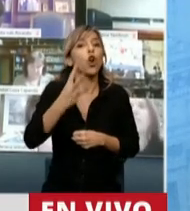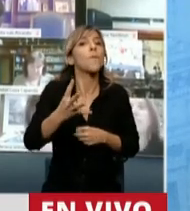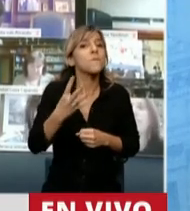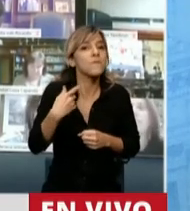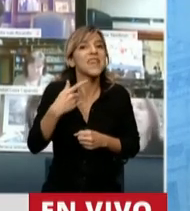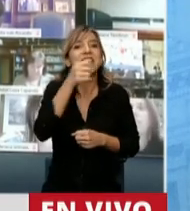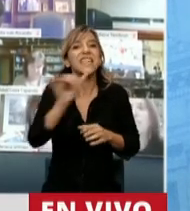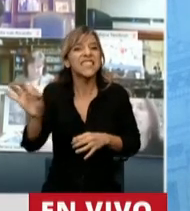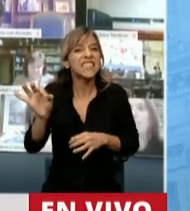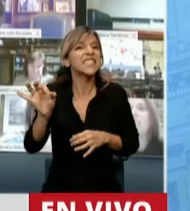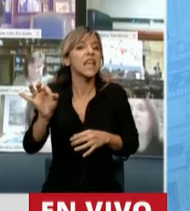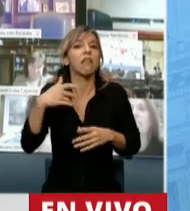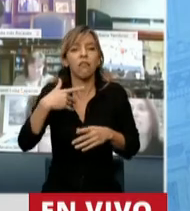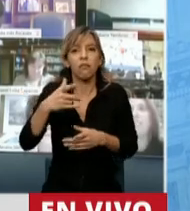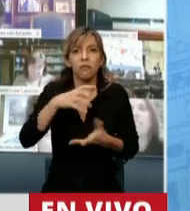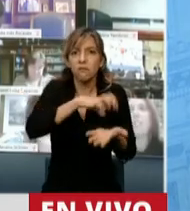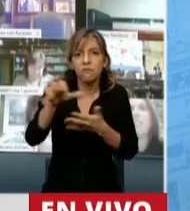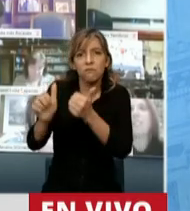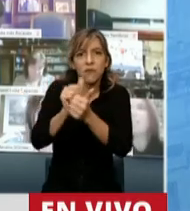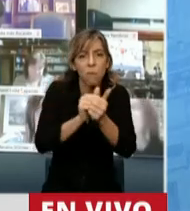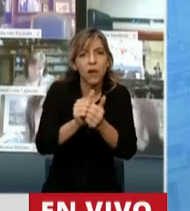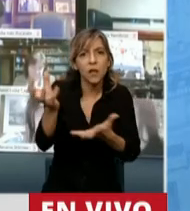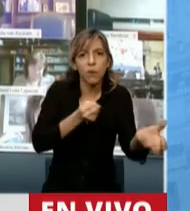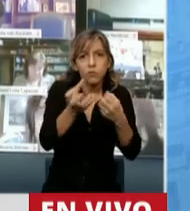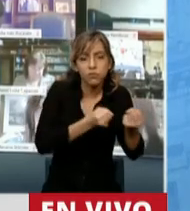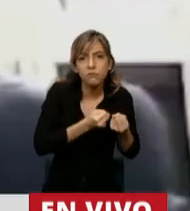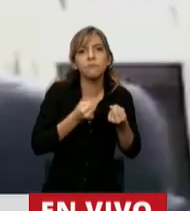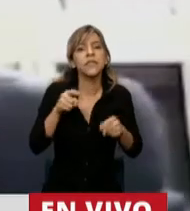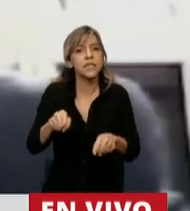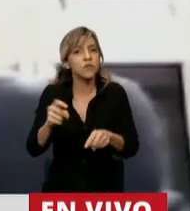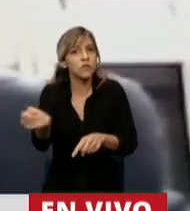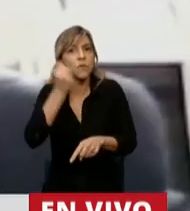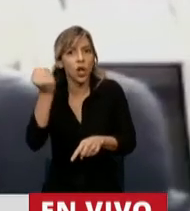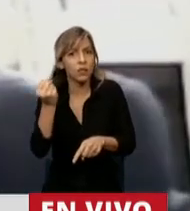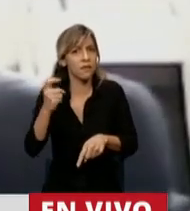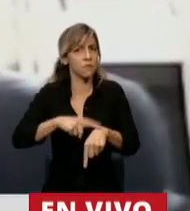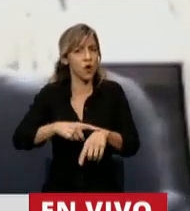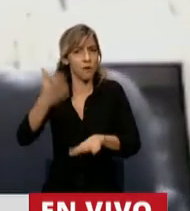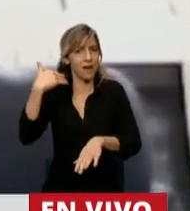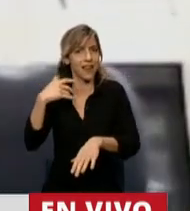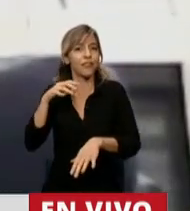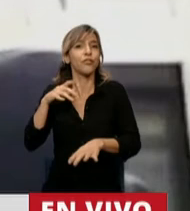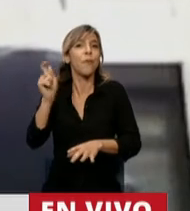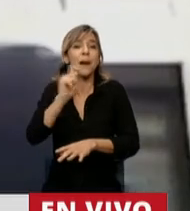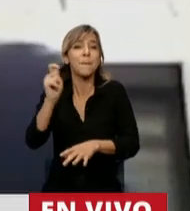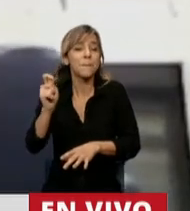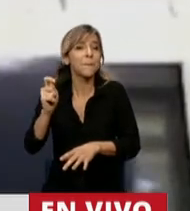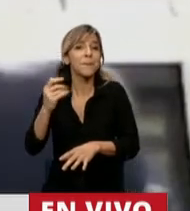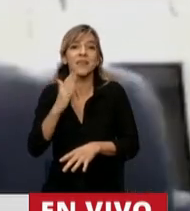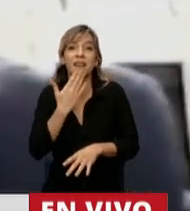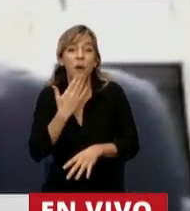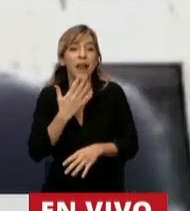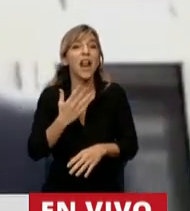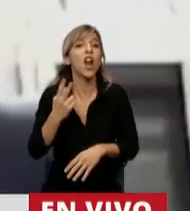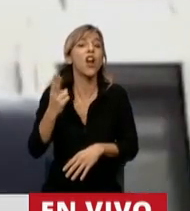y que significaba un aporte económico para el mes de abril de 980.000 millones de